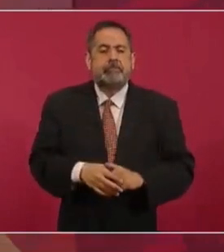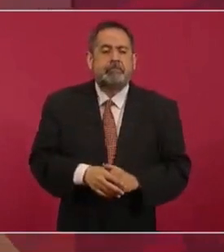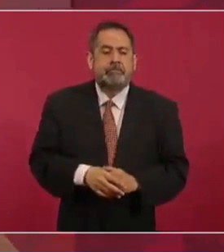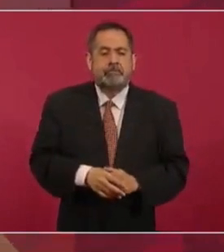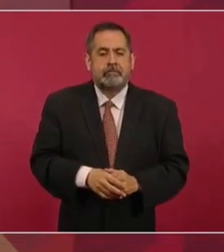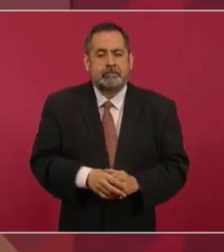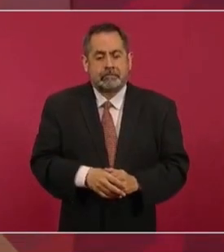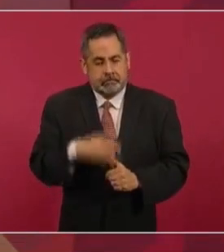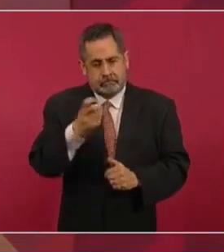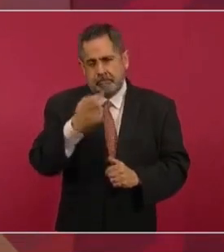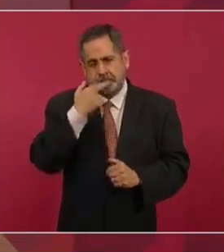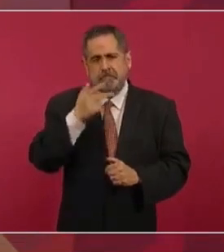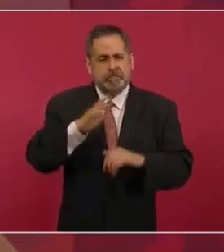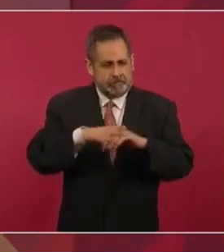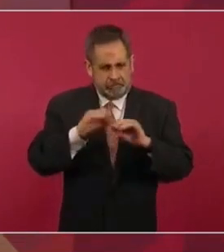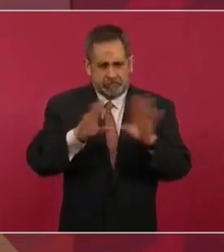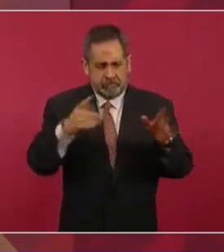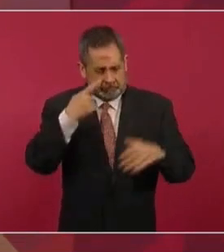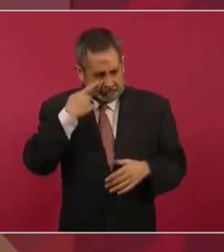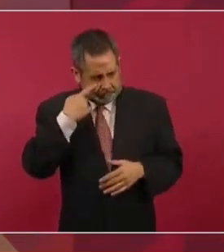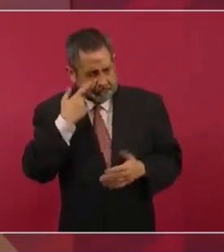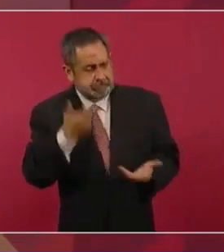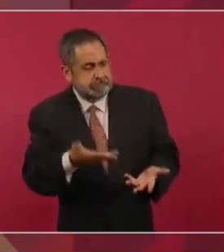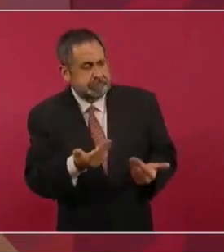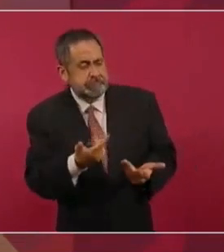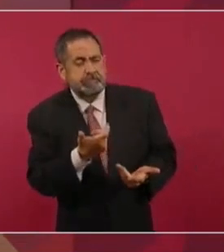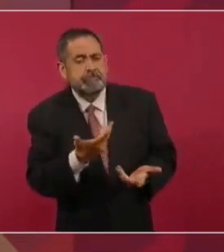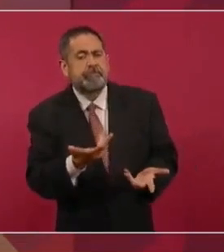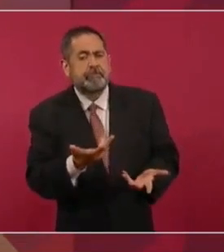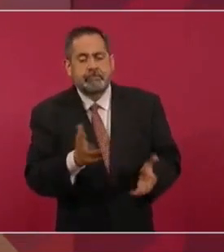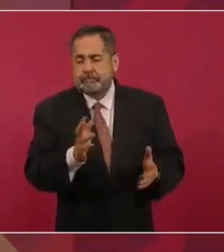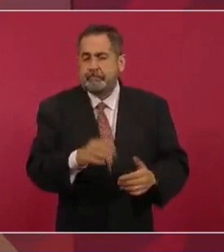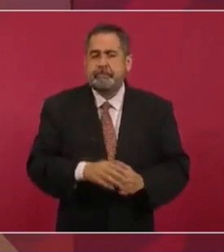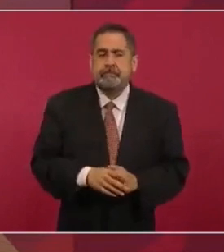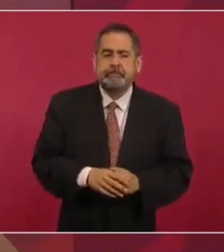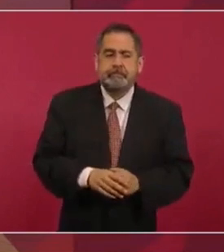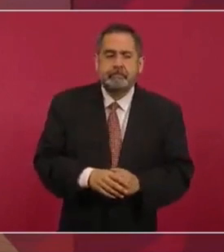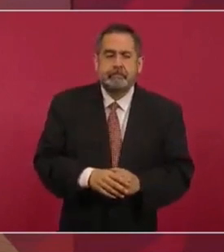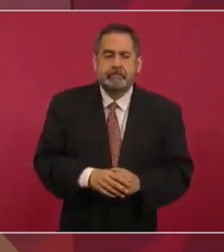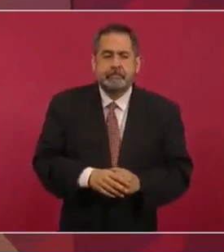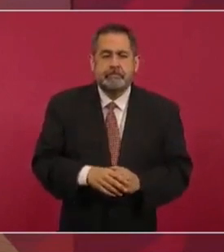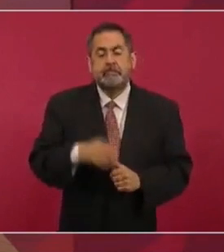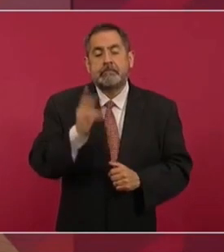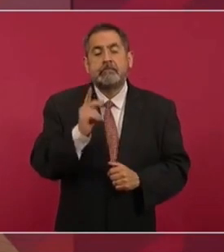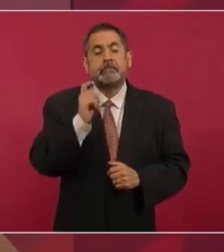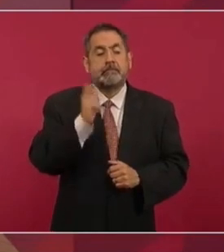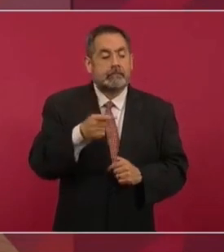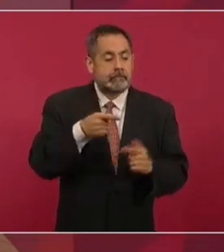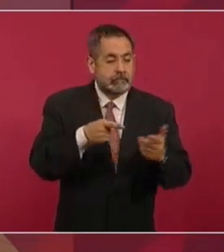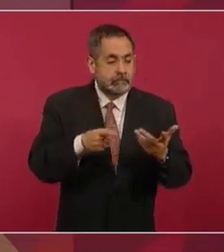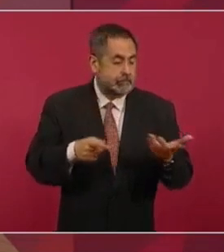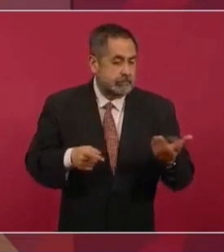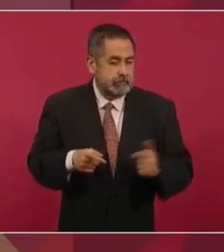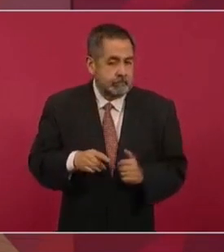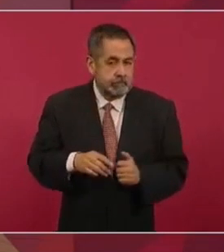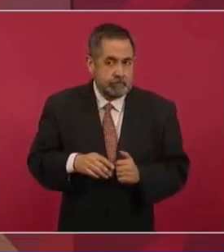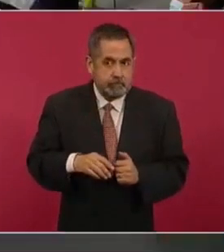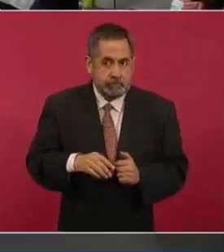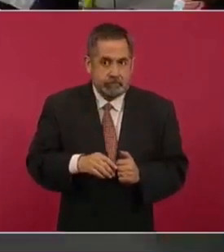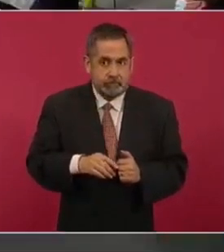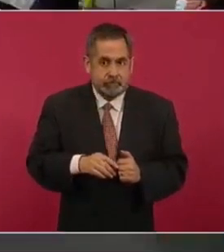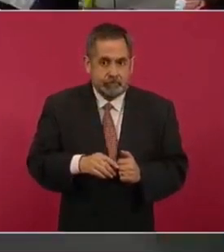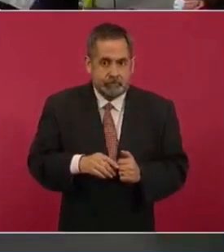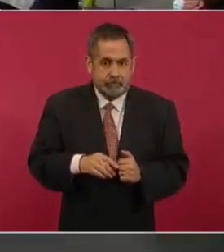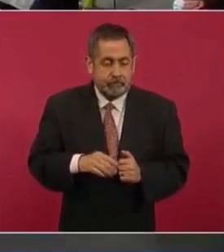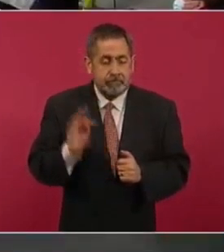Eso sería bueno, pero si no, si